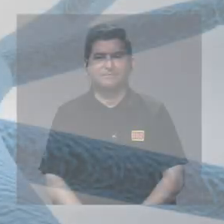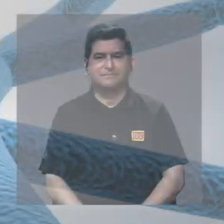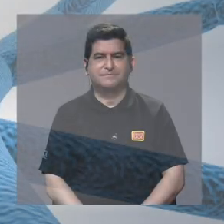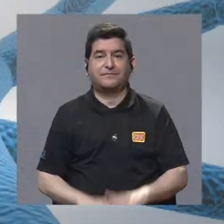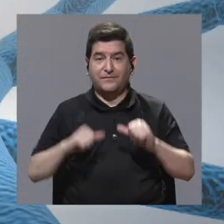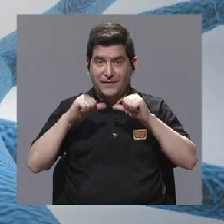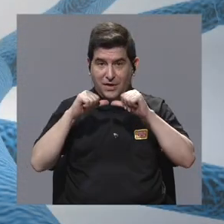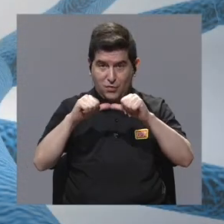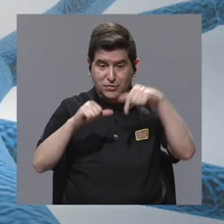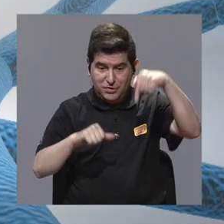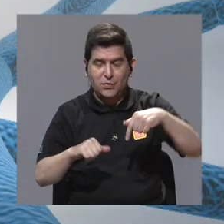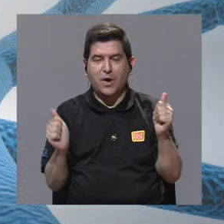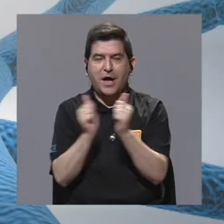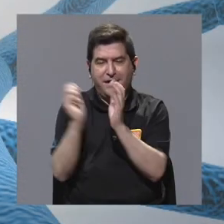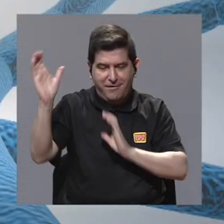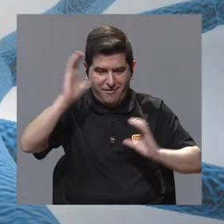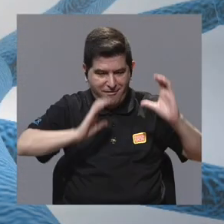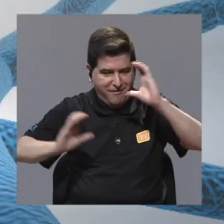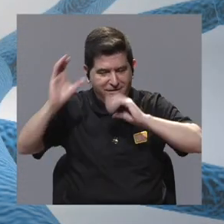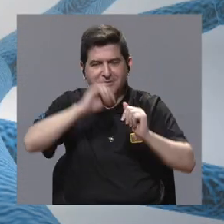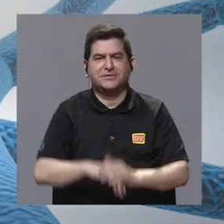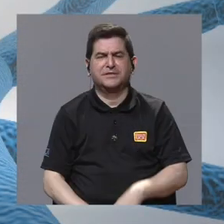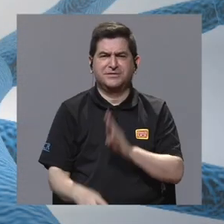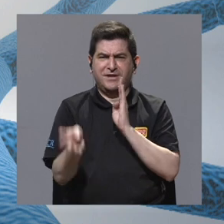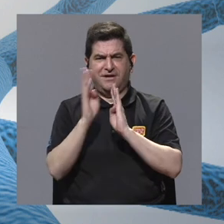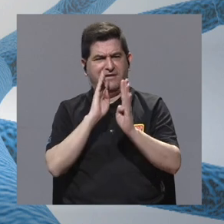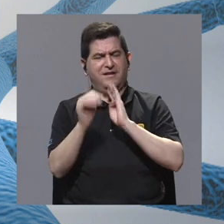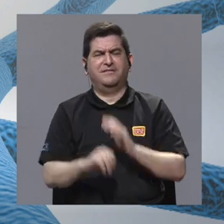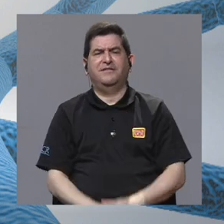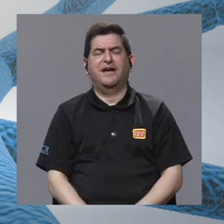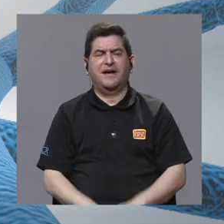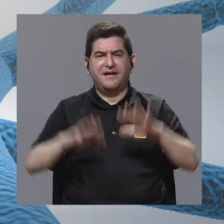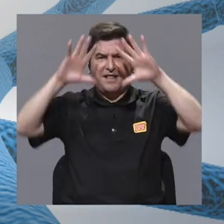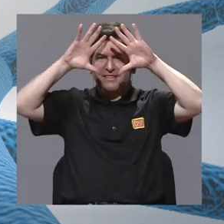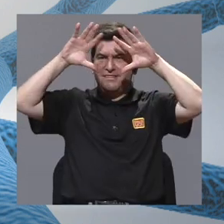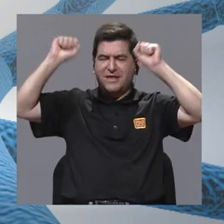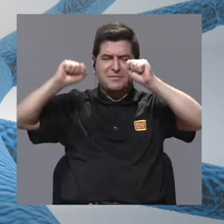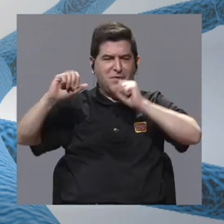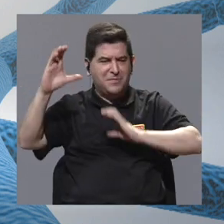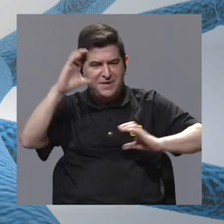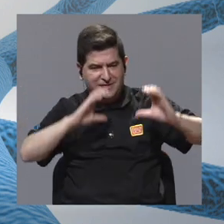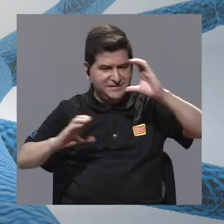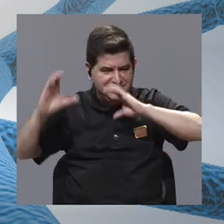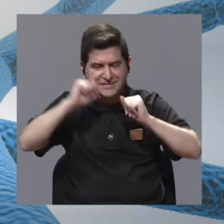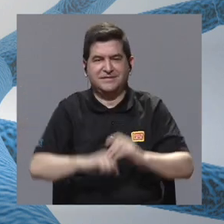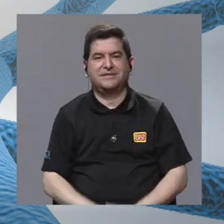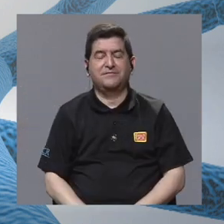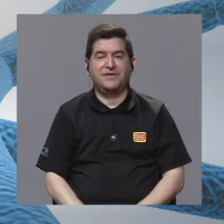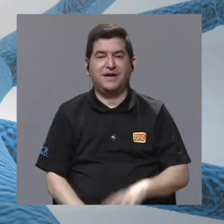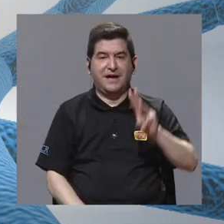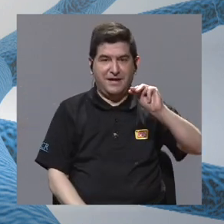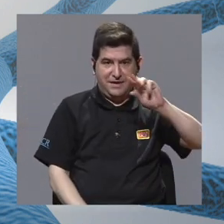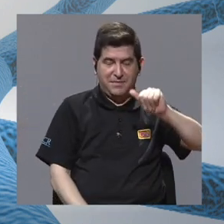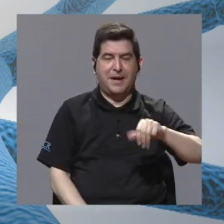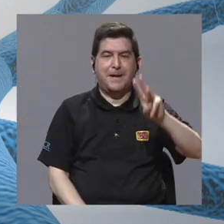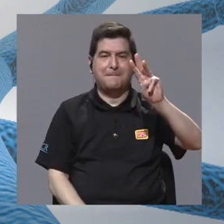Continuamos aquí en Conciencia conversando sobre diplomacia científica con la Máster María Estelí